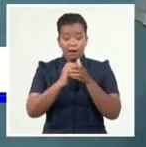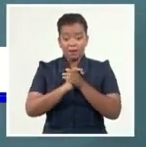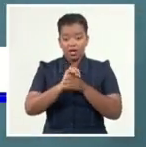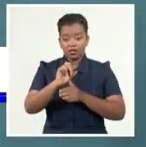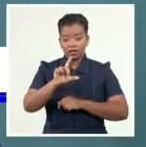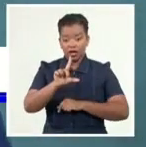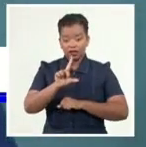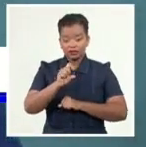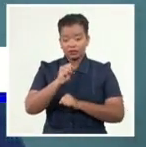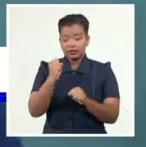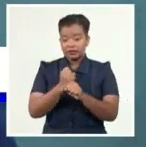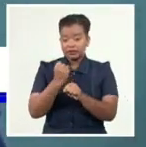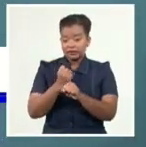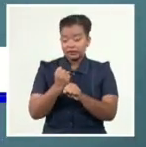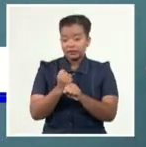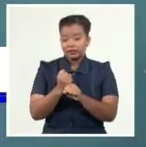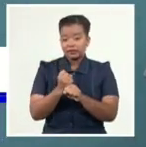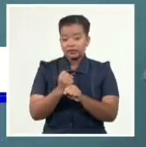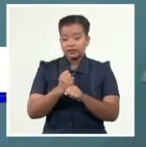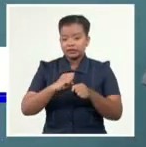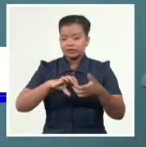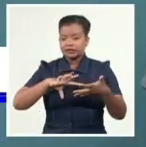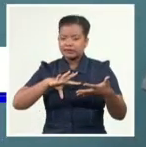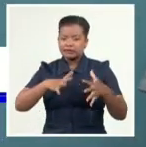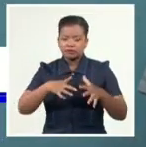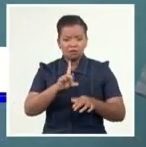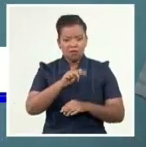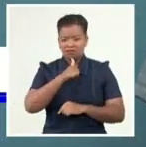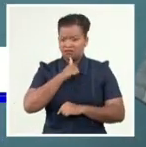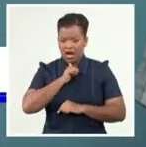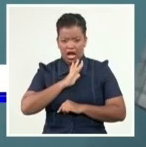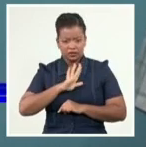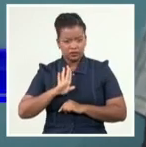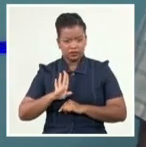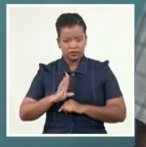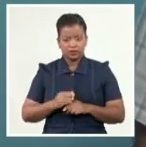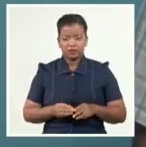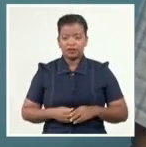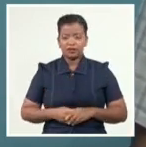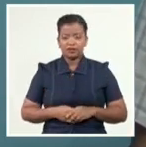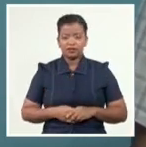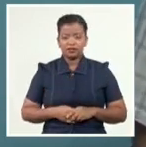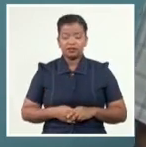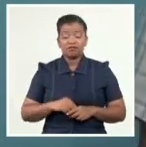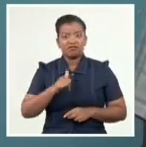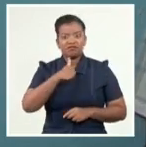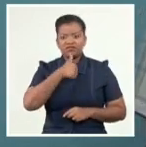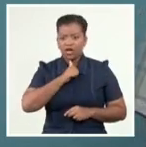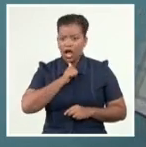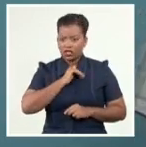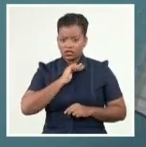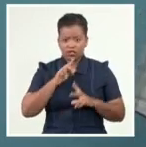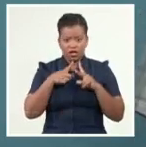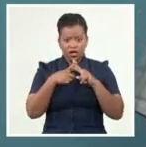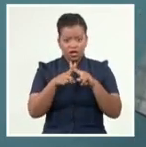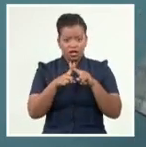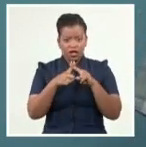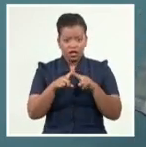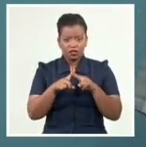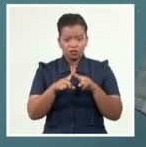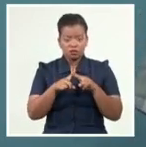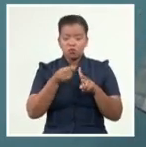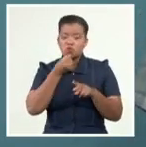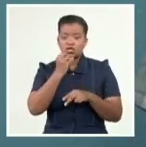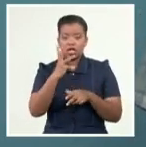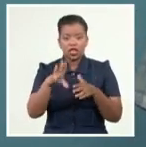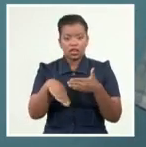volumen de trabajo, no es complejo, es muy sencillo. Estamos hablando que 5 baludos lo podemos montar mínimo, máximo 3